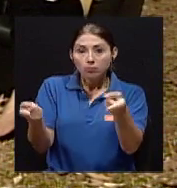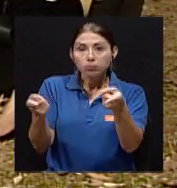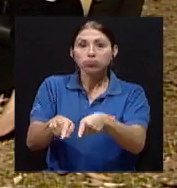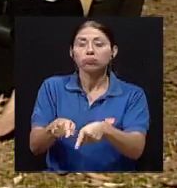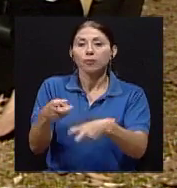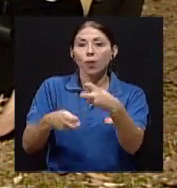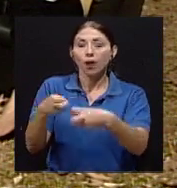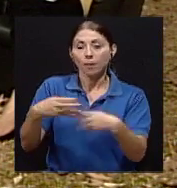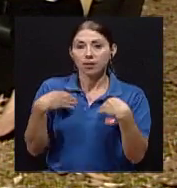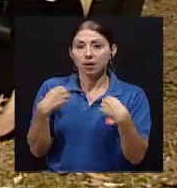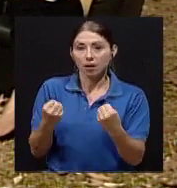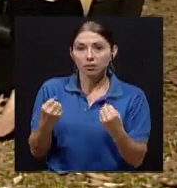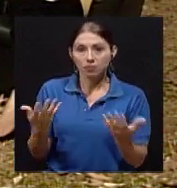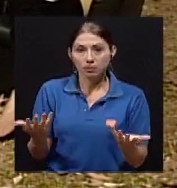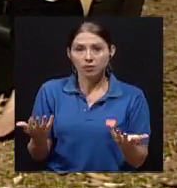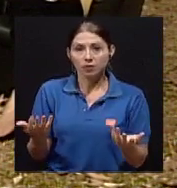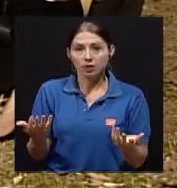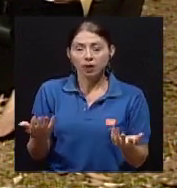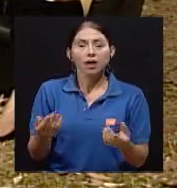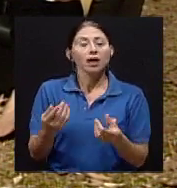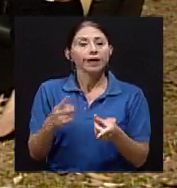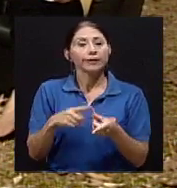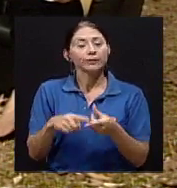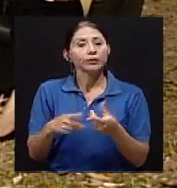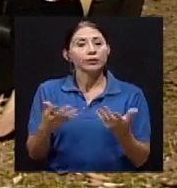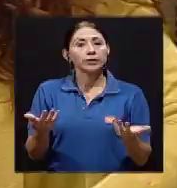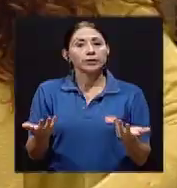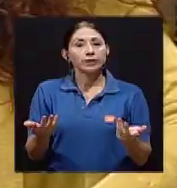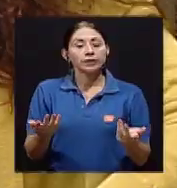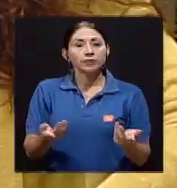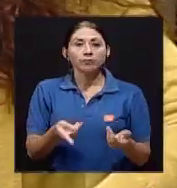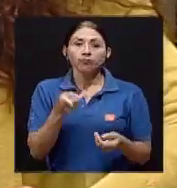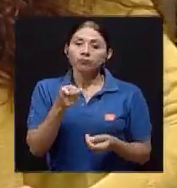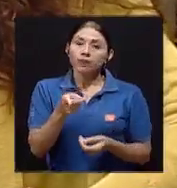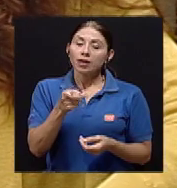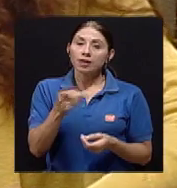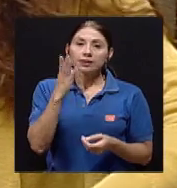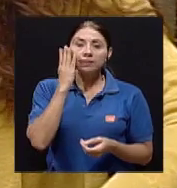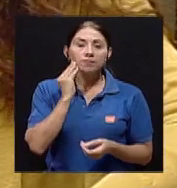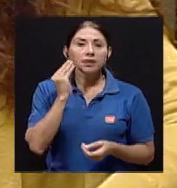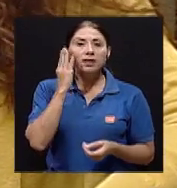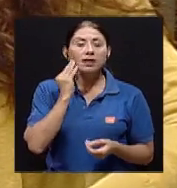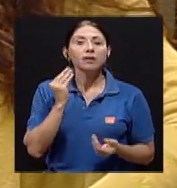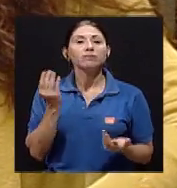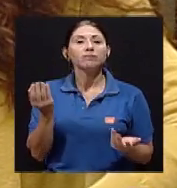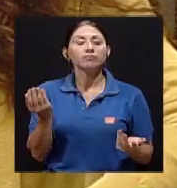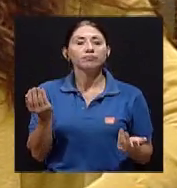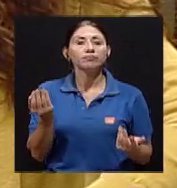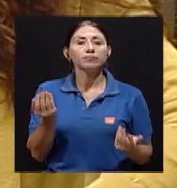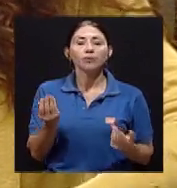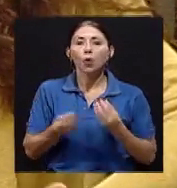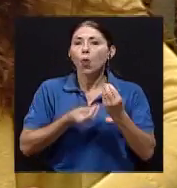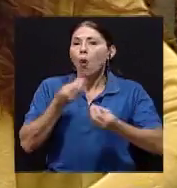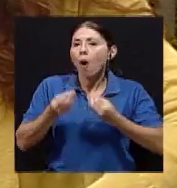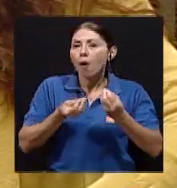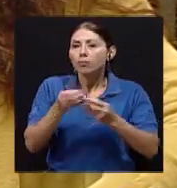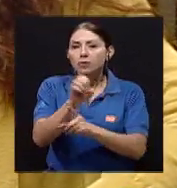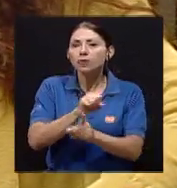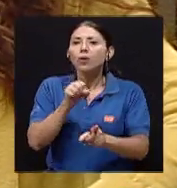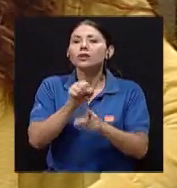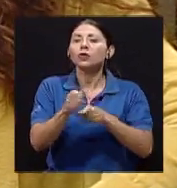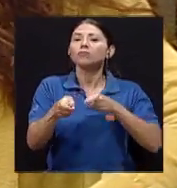Entonces, desde esa experiencia, Verónica, ¿cómo manejar esas situaciones? ¿Qué